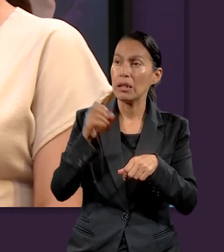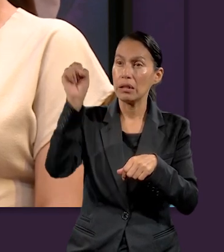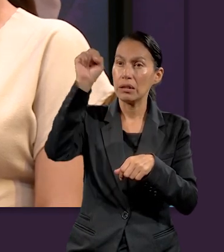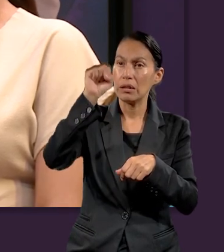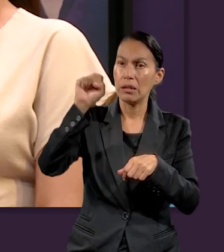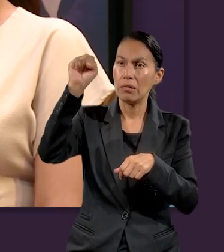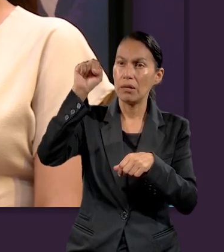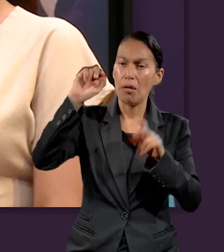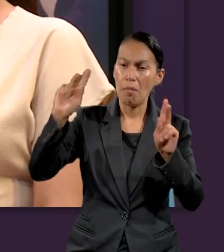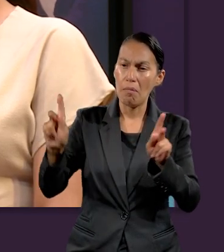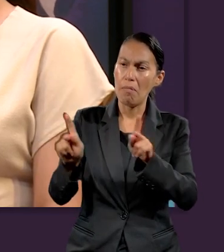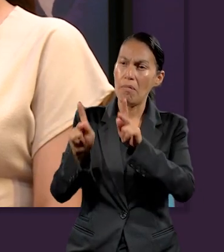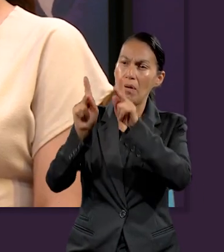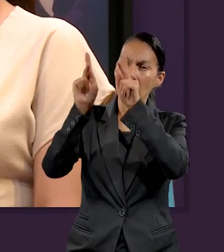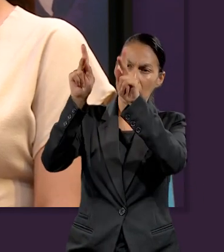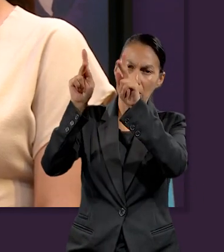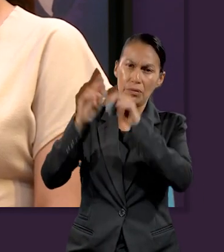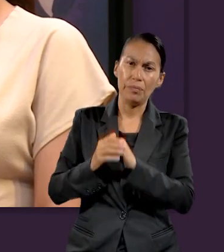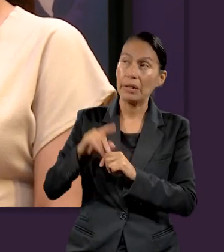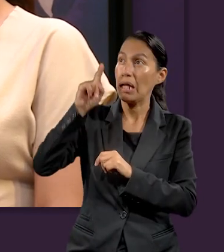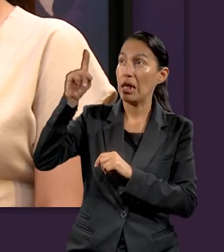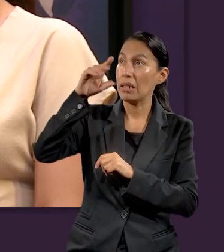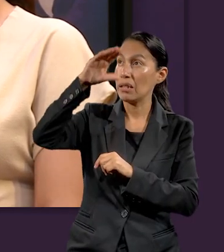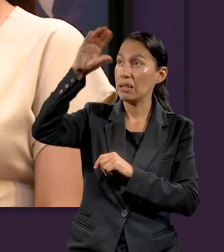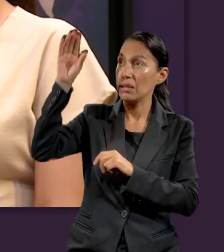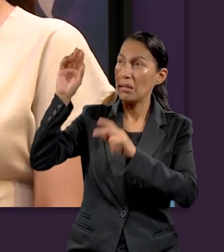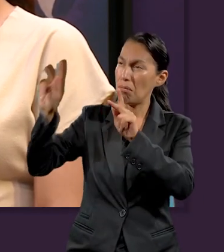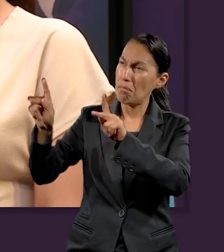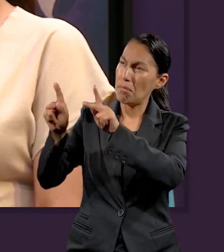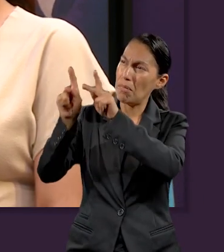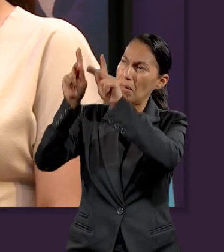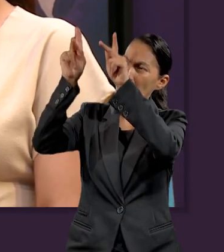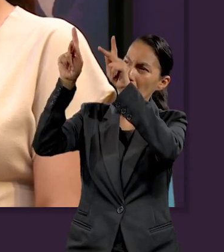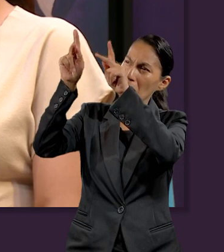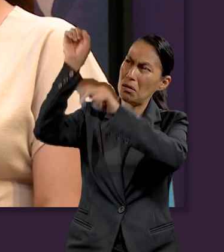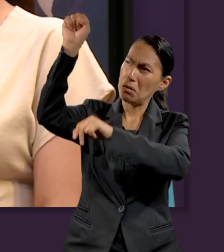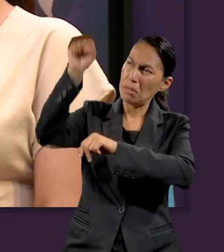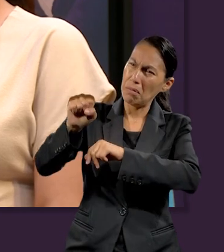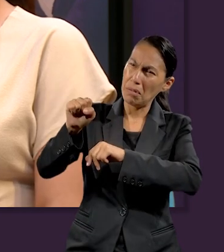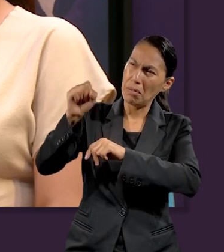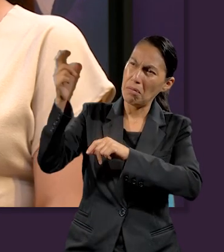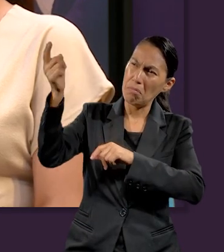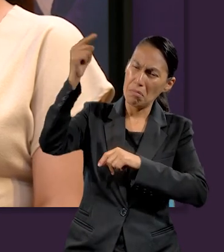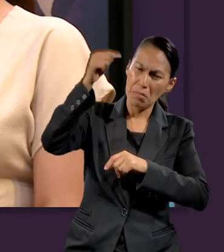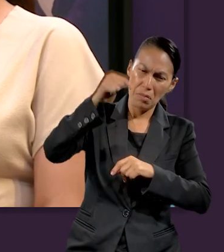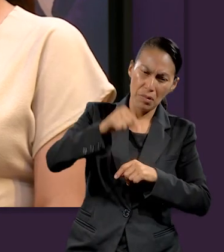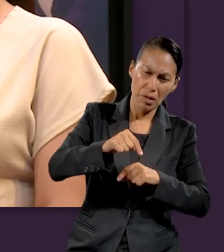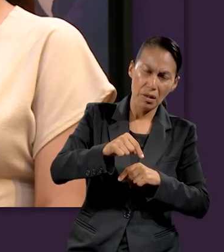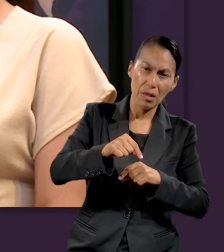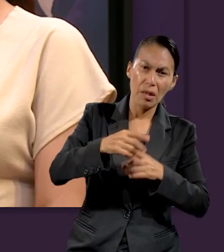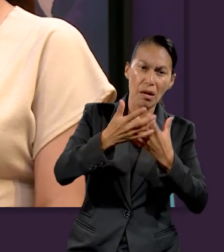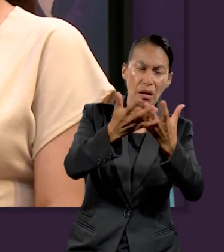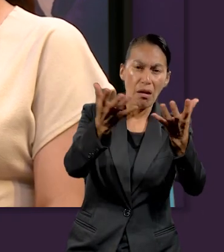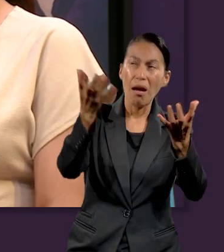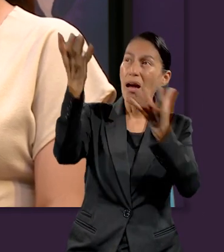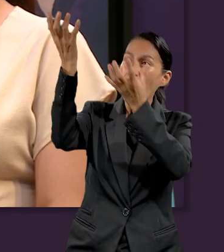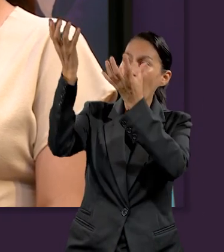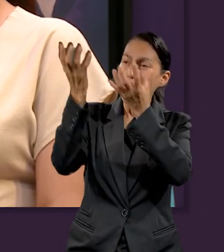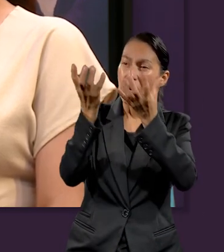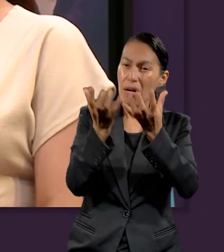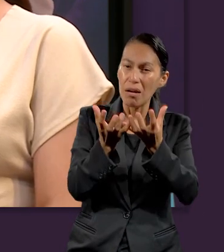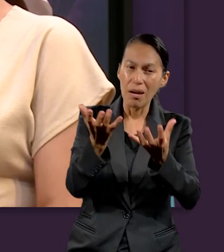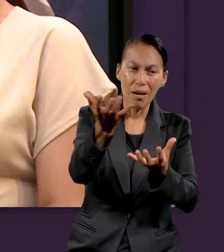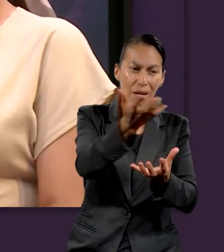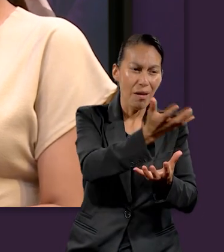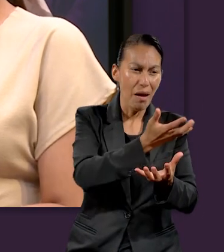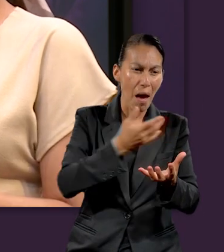palacio en el tiempo. Y que cada séptimo día el palacio celestial de Dios desciende del cielo a la tierra y el Señor nos invita a la gloria de su presencia